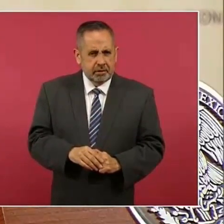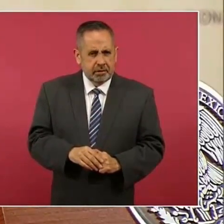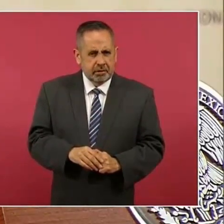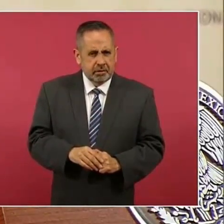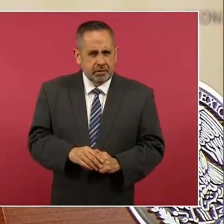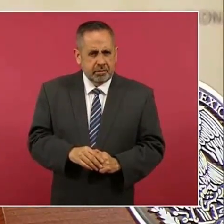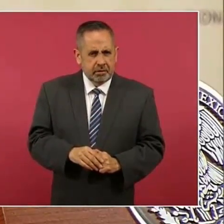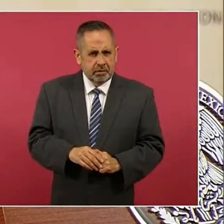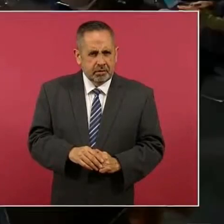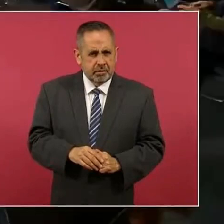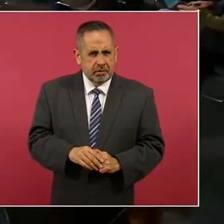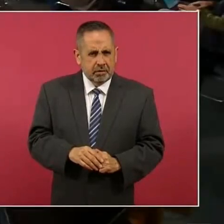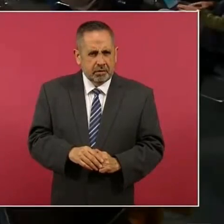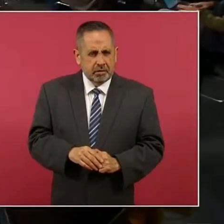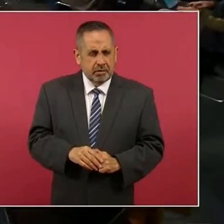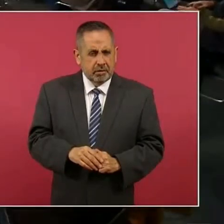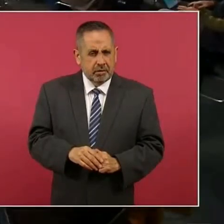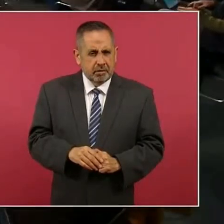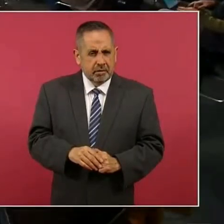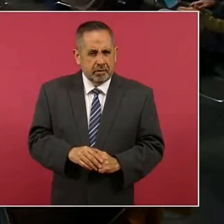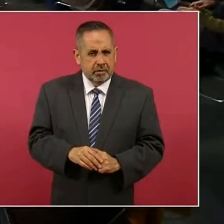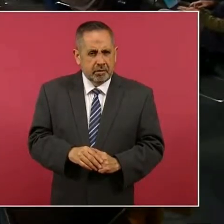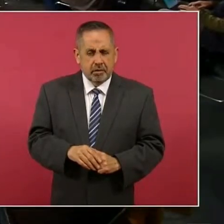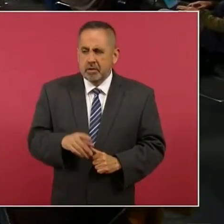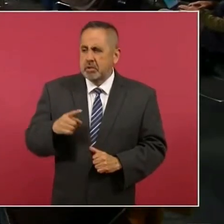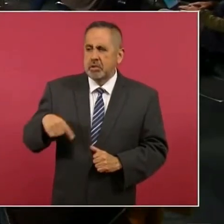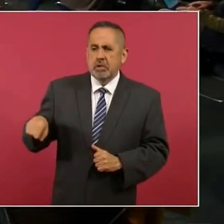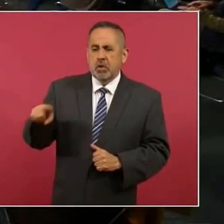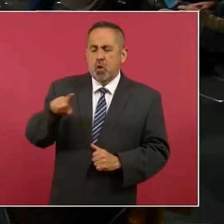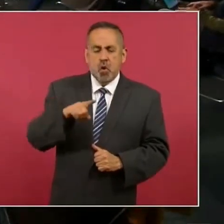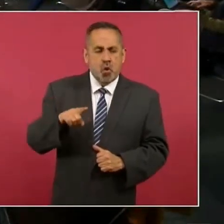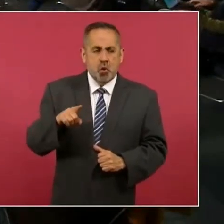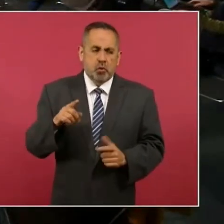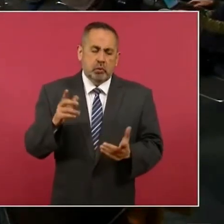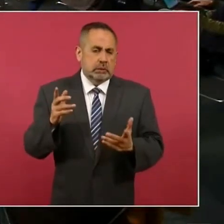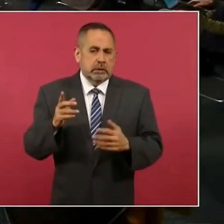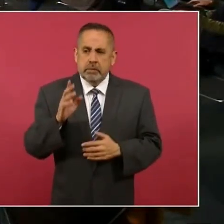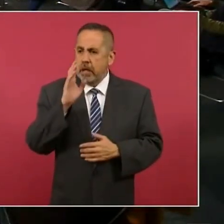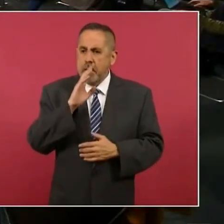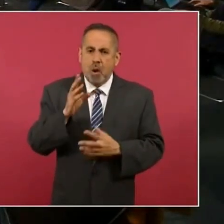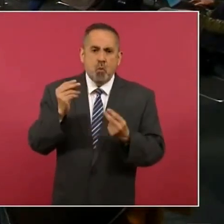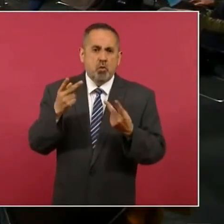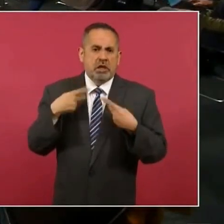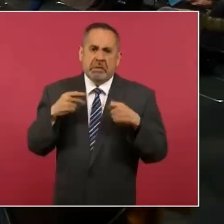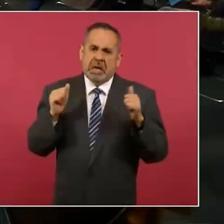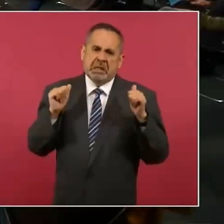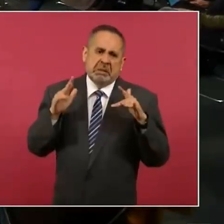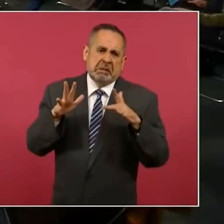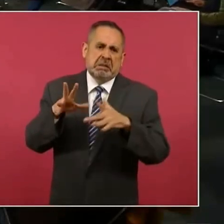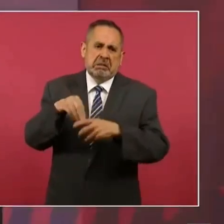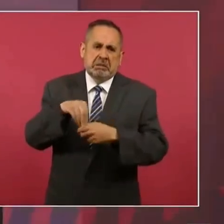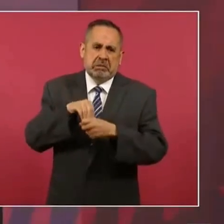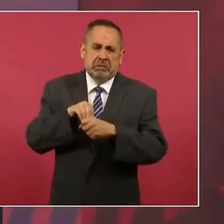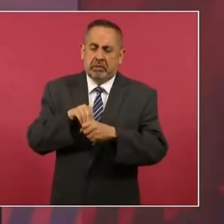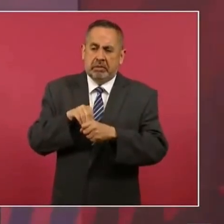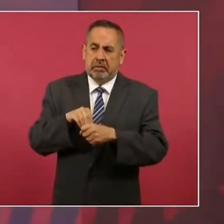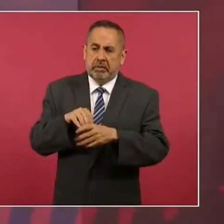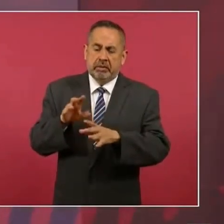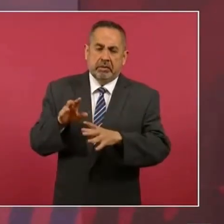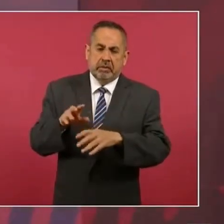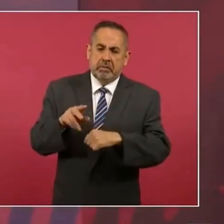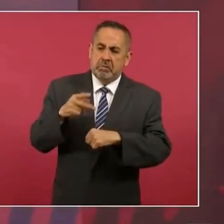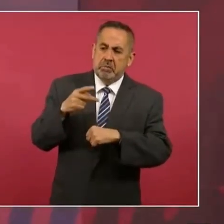aforo adecuado, que no ponía en riesgo